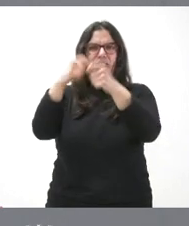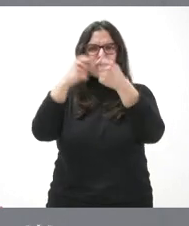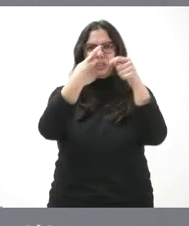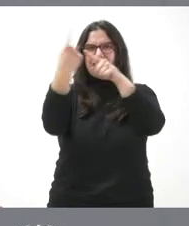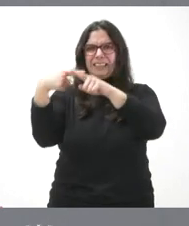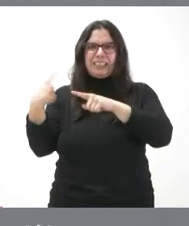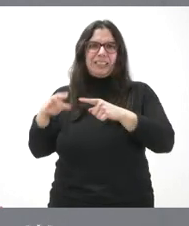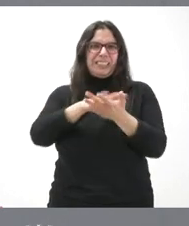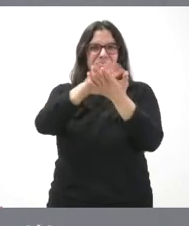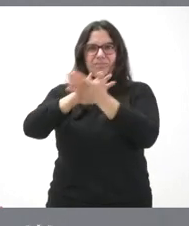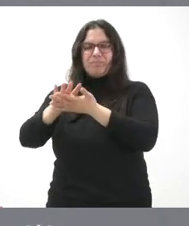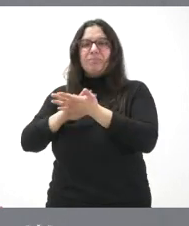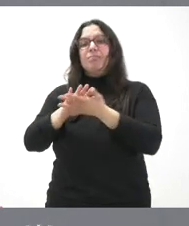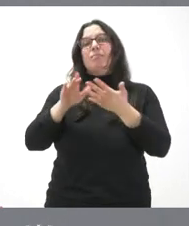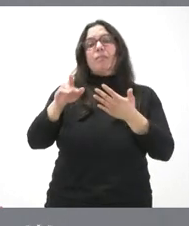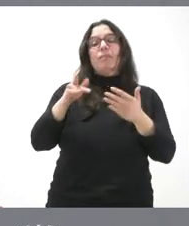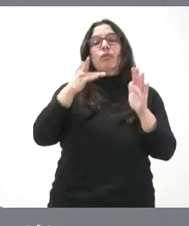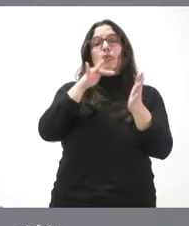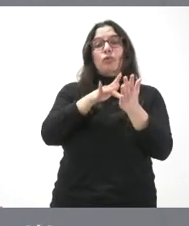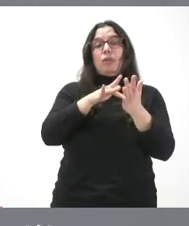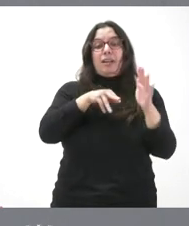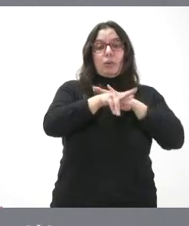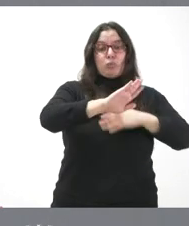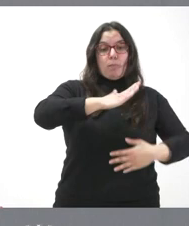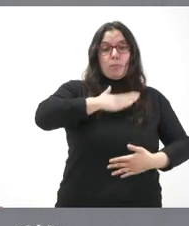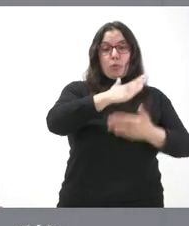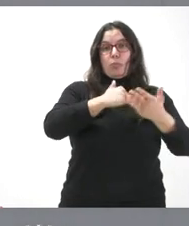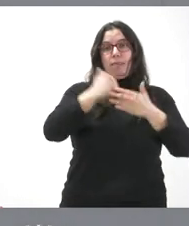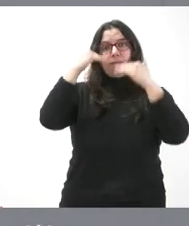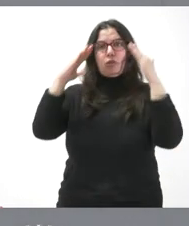cuya atención supera los medios disponibles de la propia comunidad.